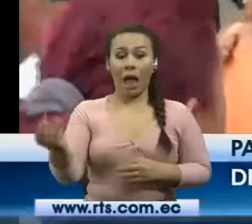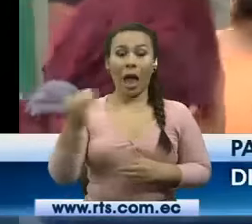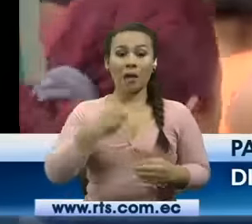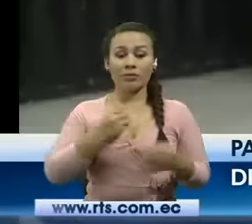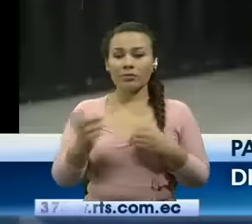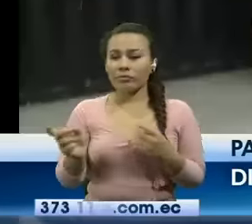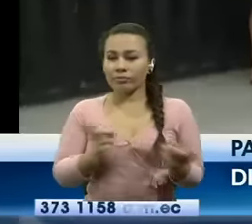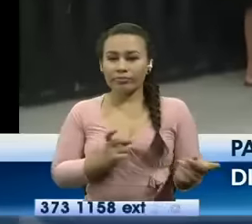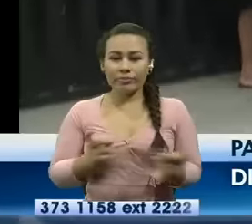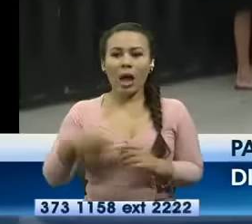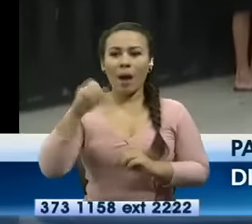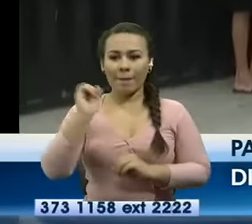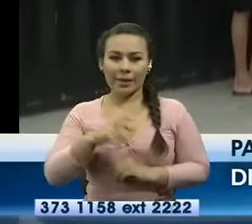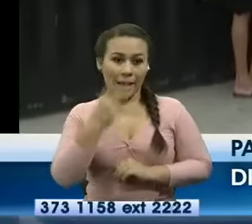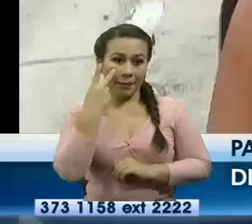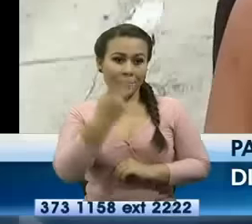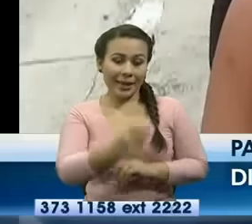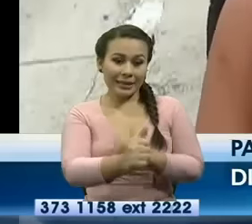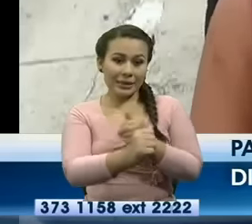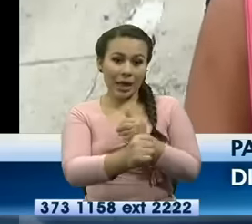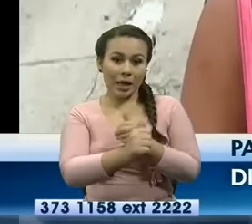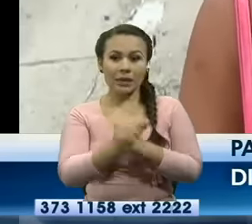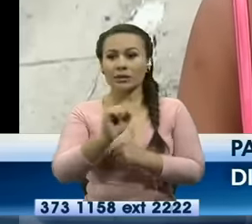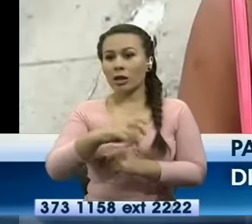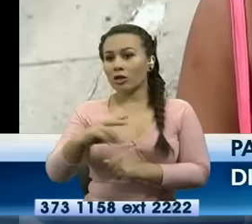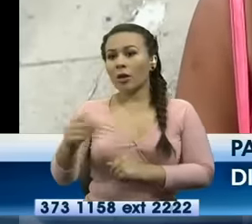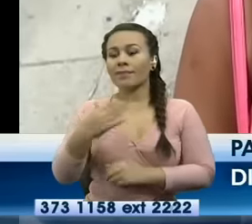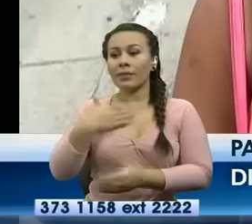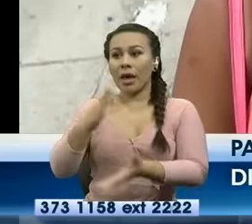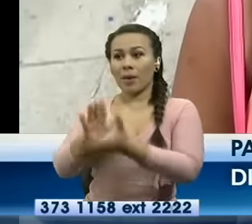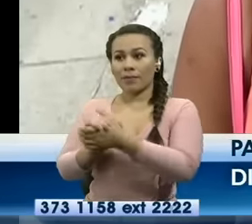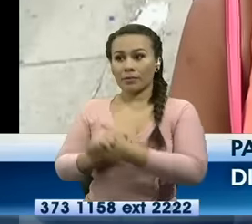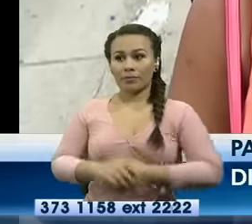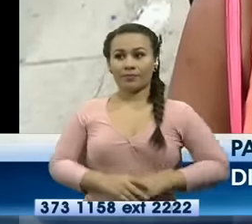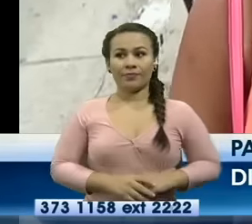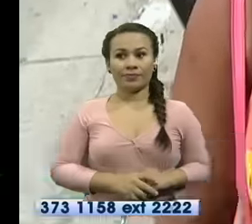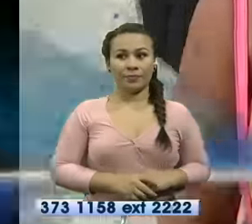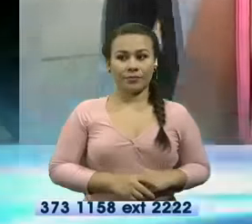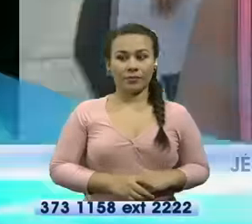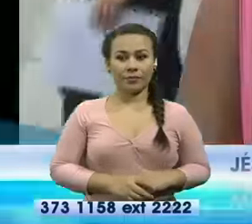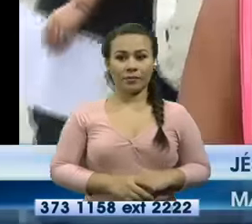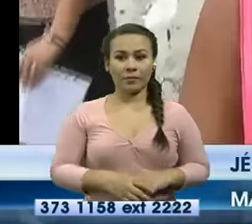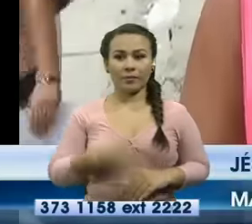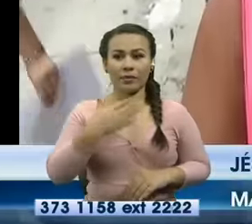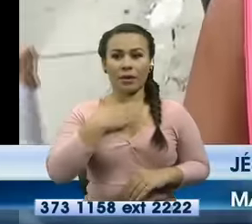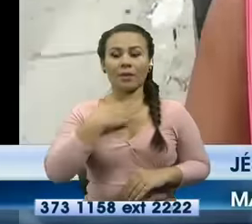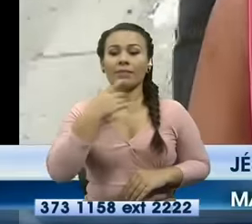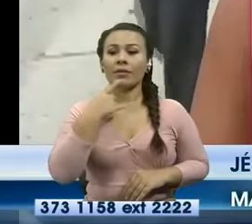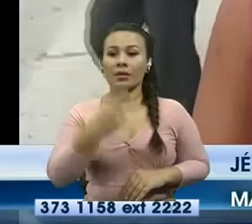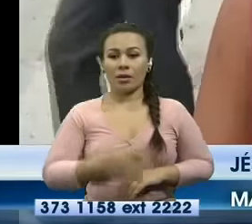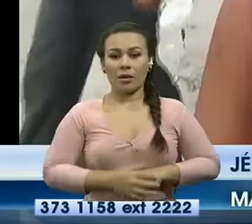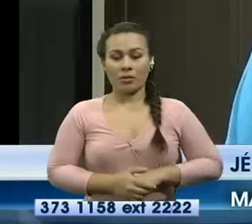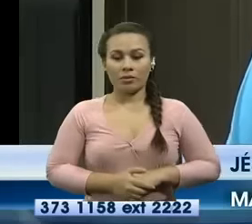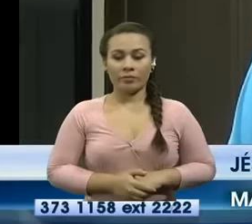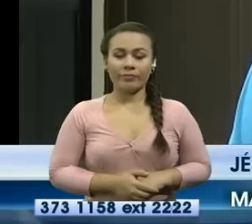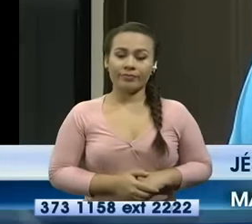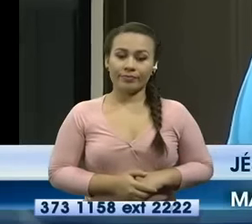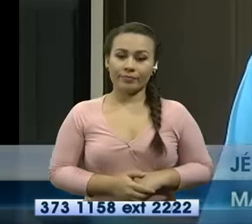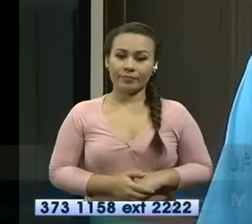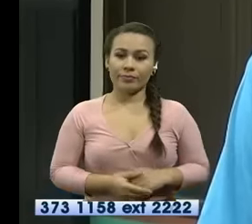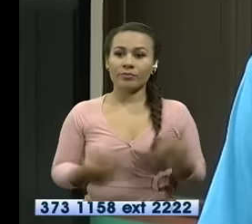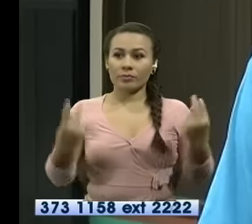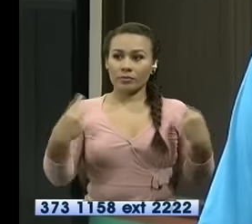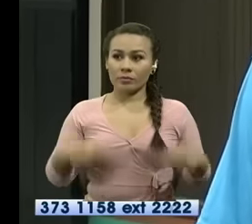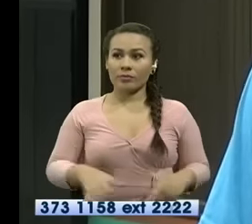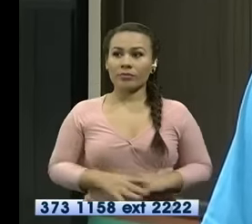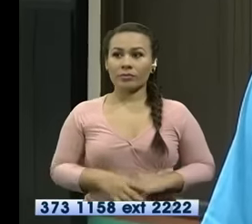medidas que podrían tomar si el cambio se mantiene mi esposo me dijo que si es lejos que no lo mande a estudiar este año con los